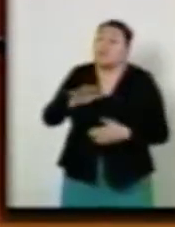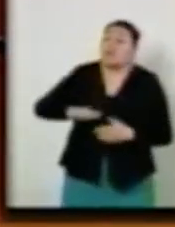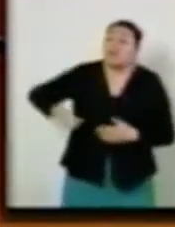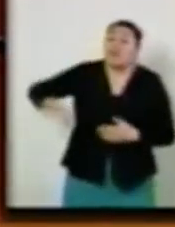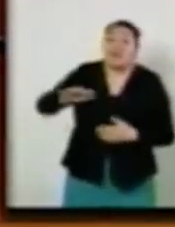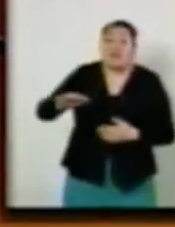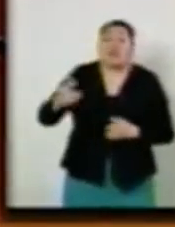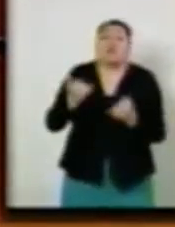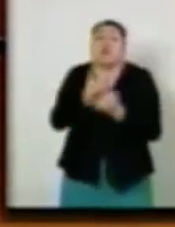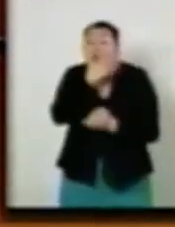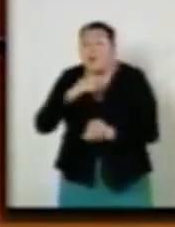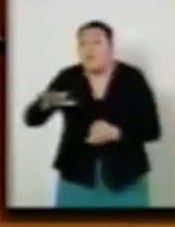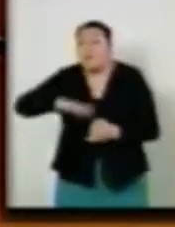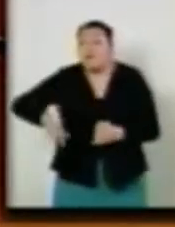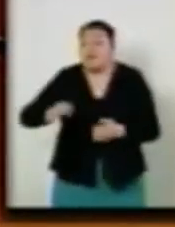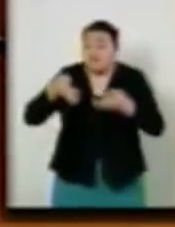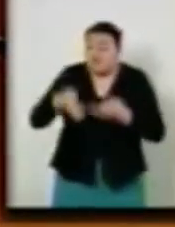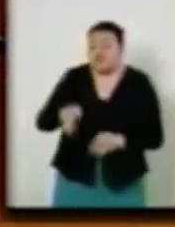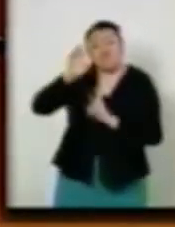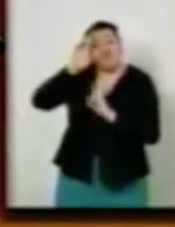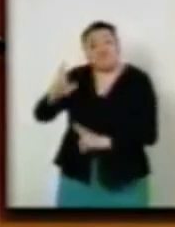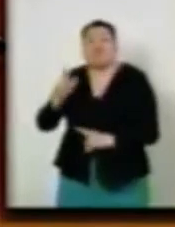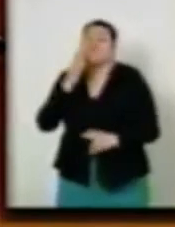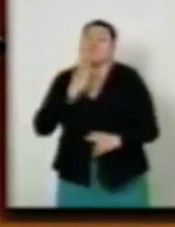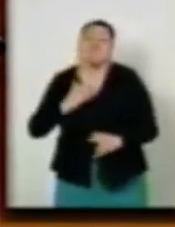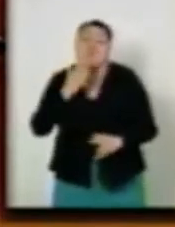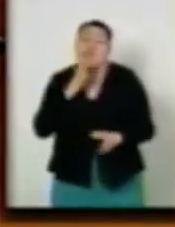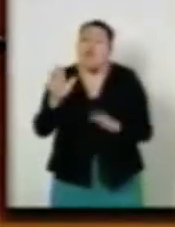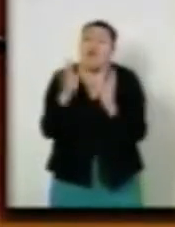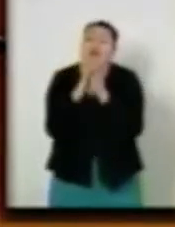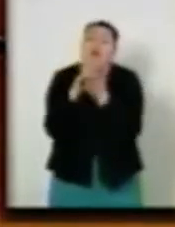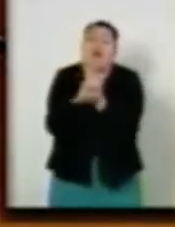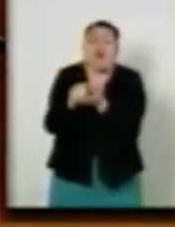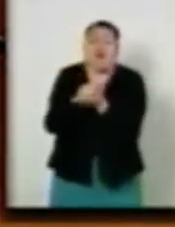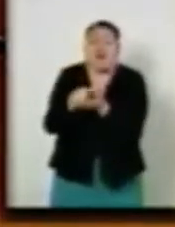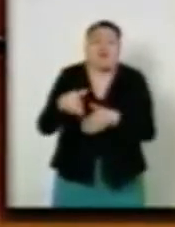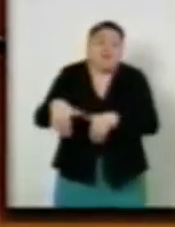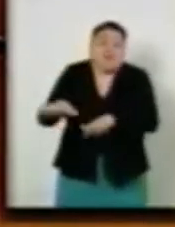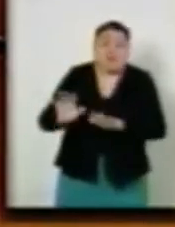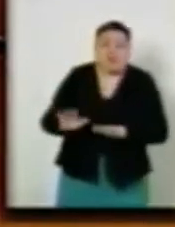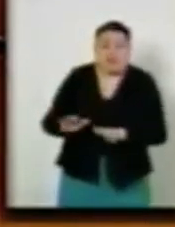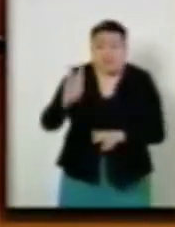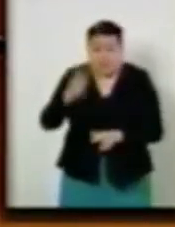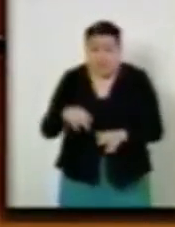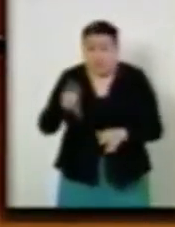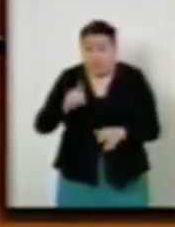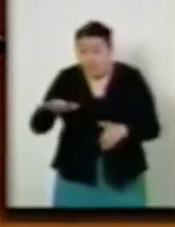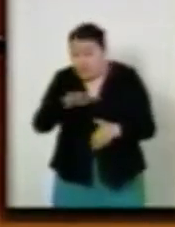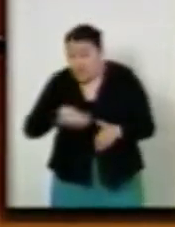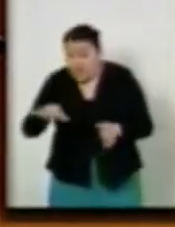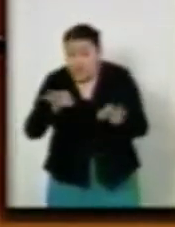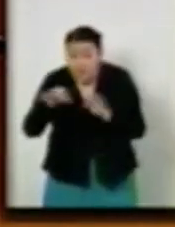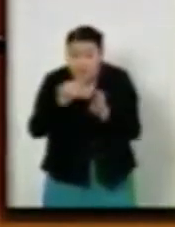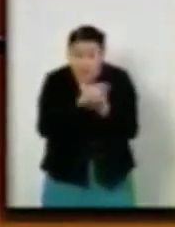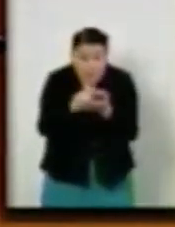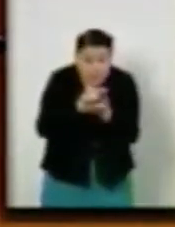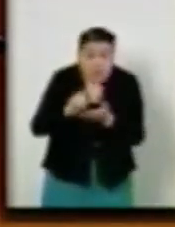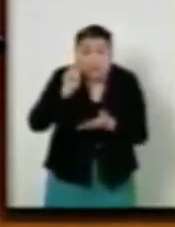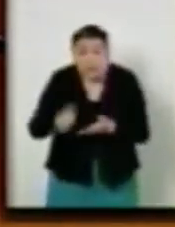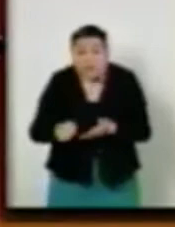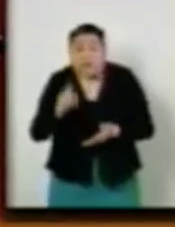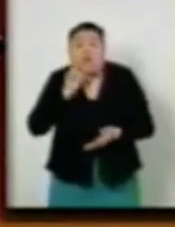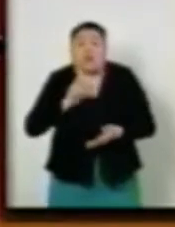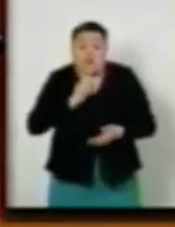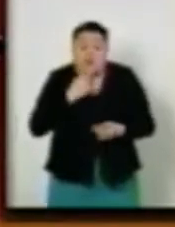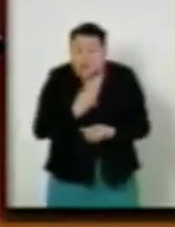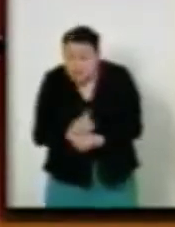al principio de un trabajo digno. Así pues, este tipo de trabajo ha posibilitado en especial tanto mujeres con hijos